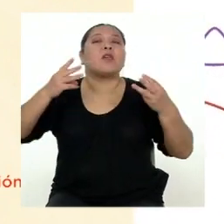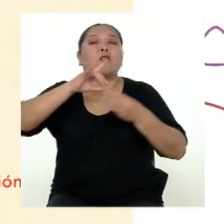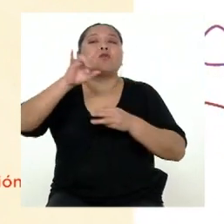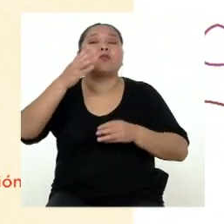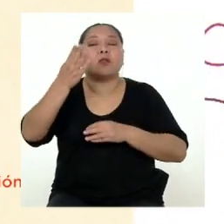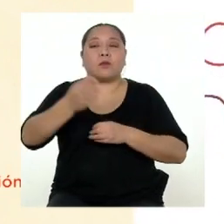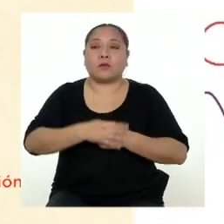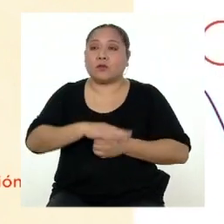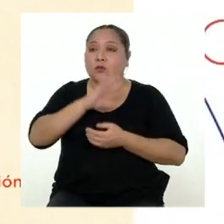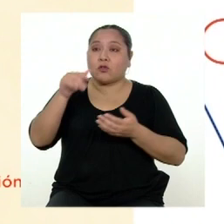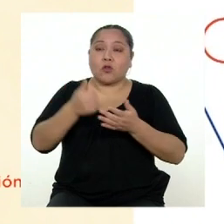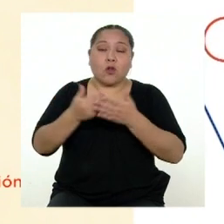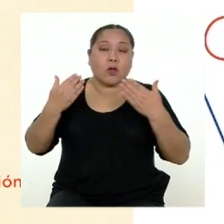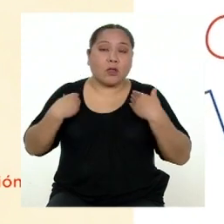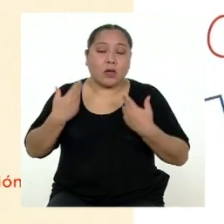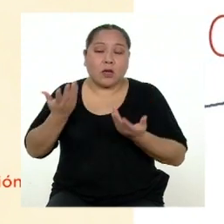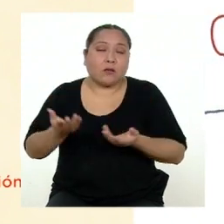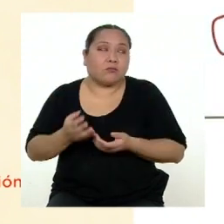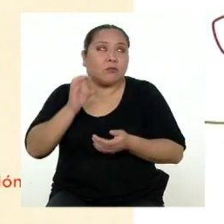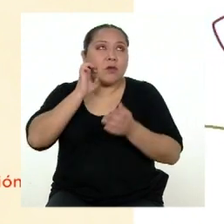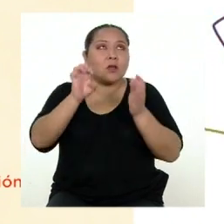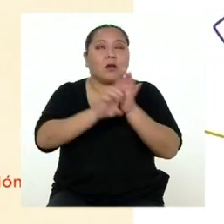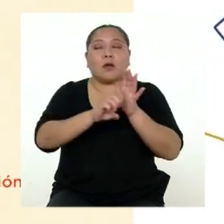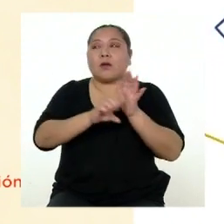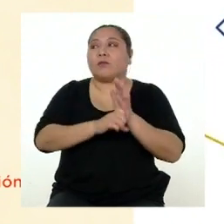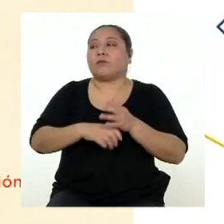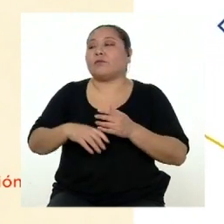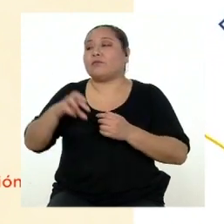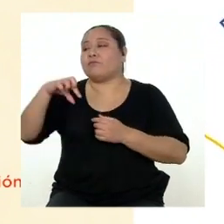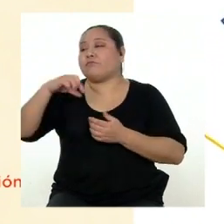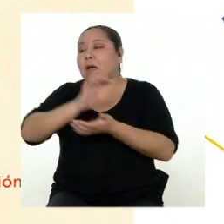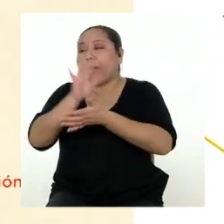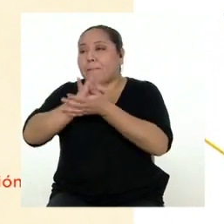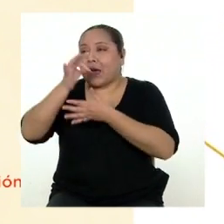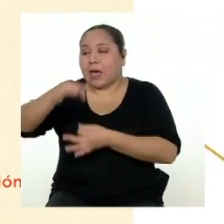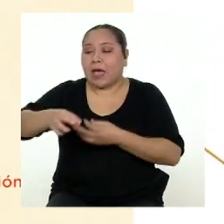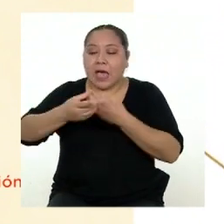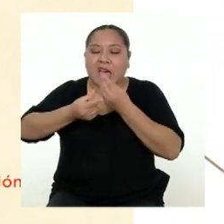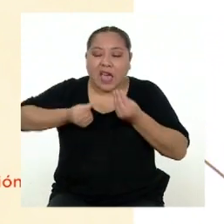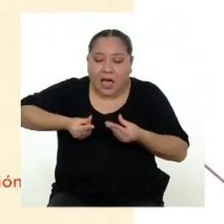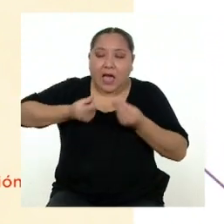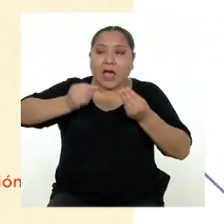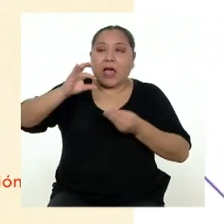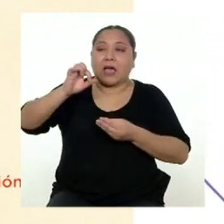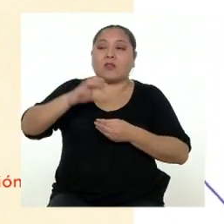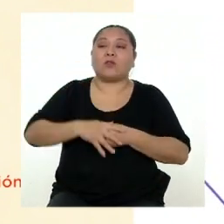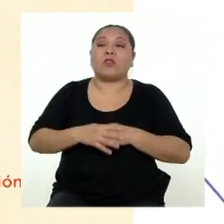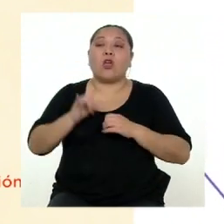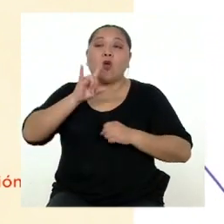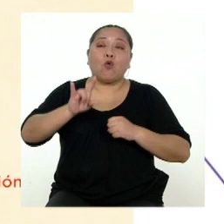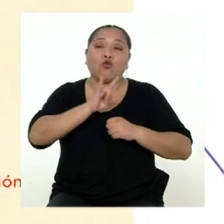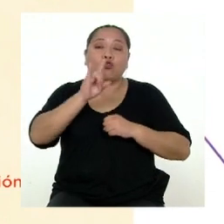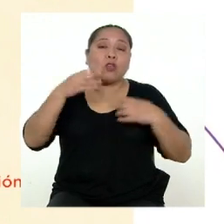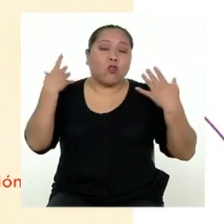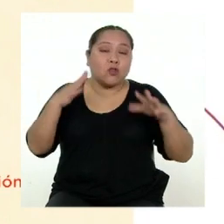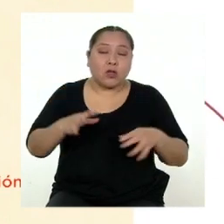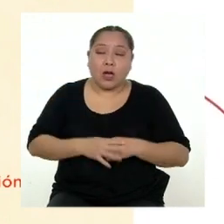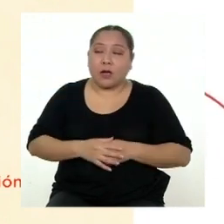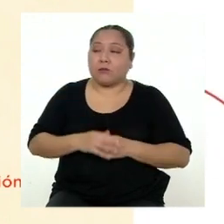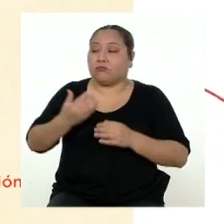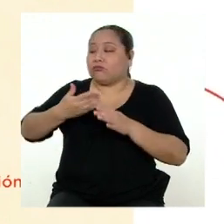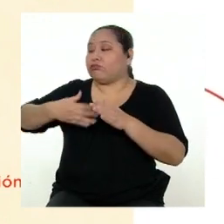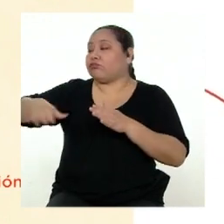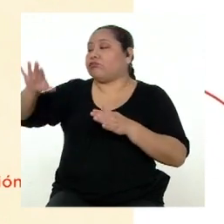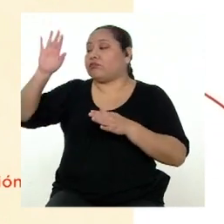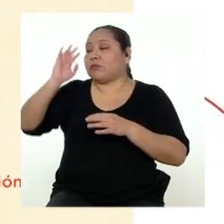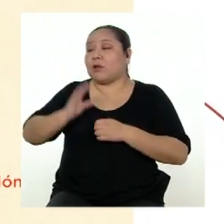Todo lo que dispongan las chicas y chicos. Puede ser papel, cartulina, cartón, material reciclado, un largo, etc. Es